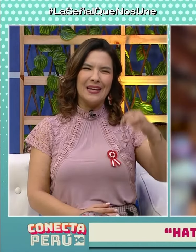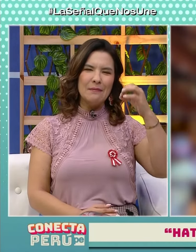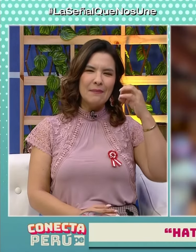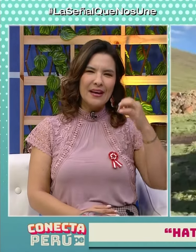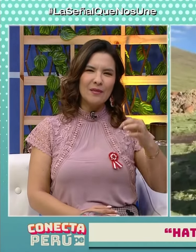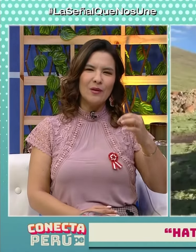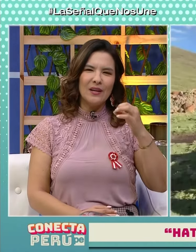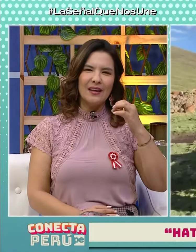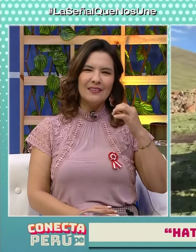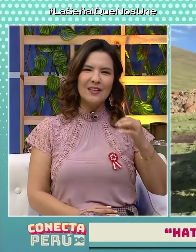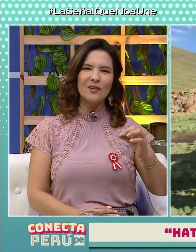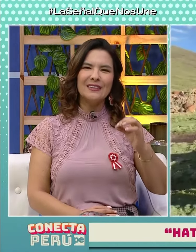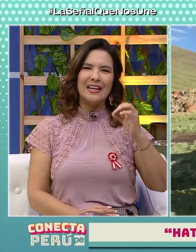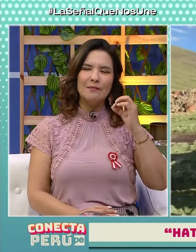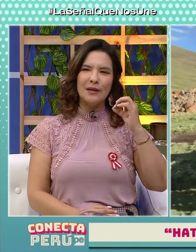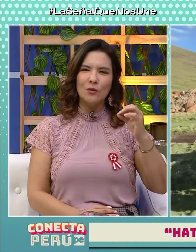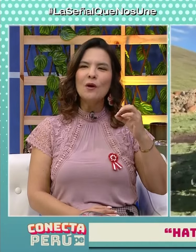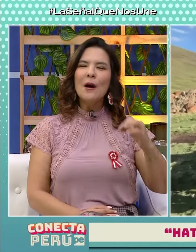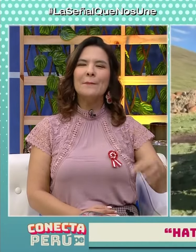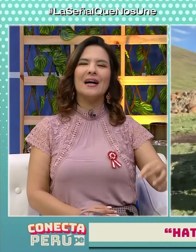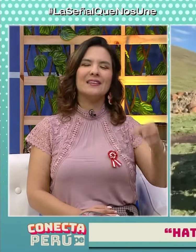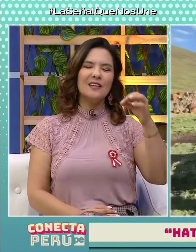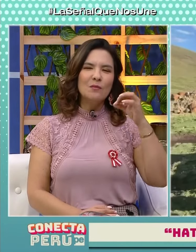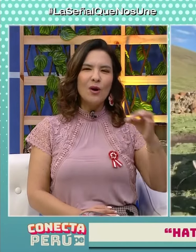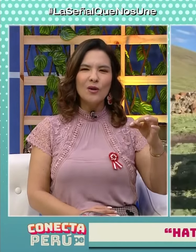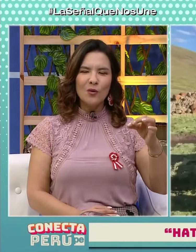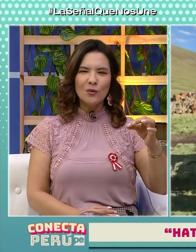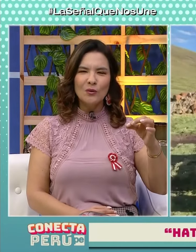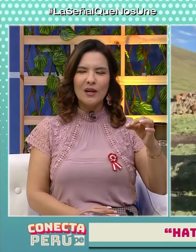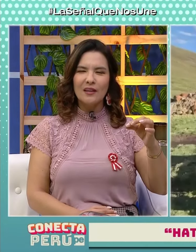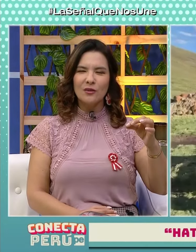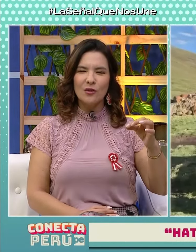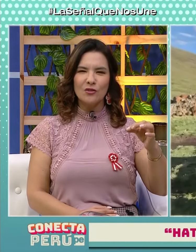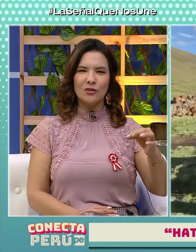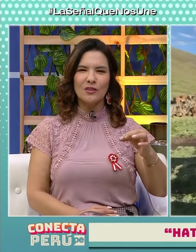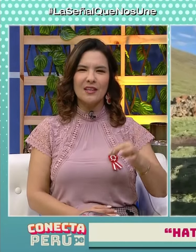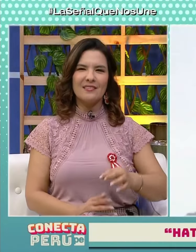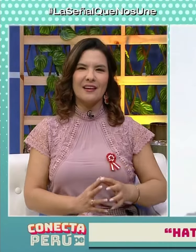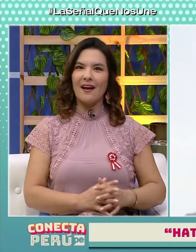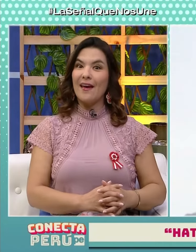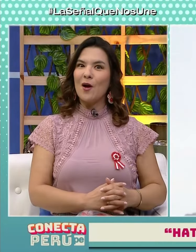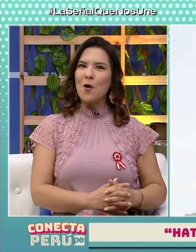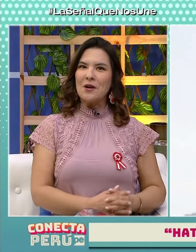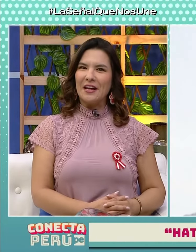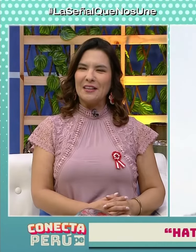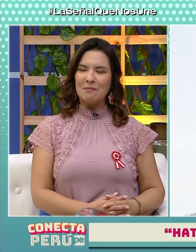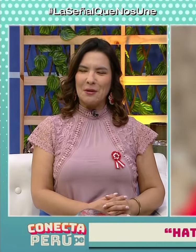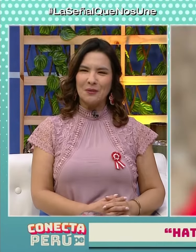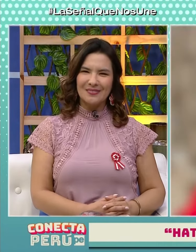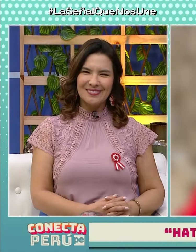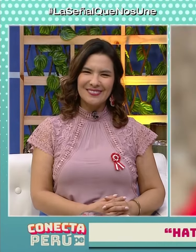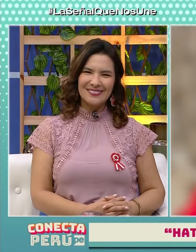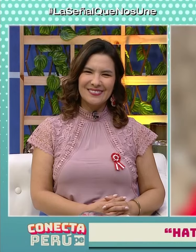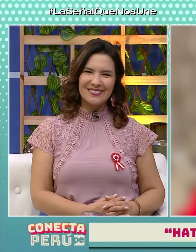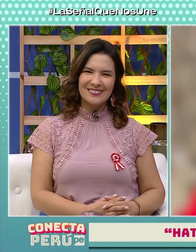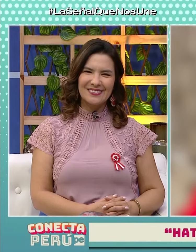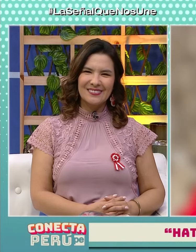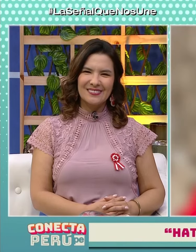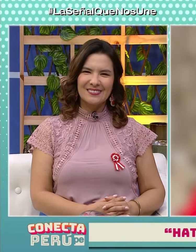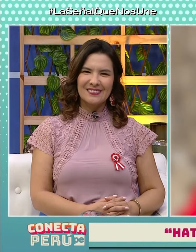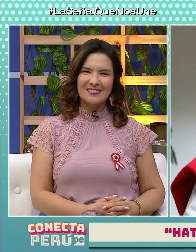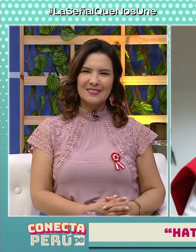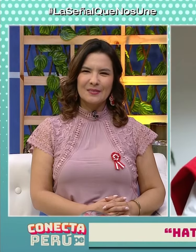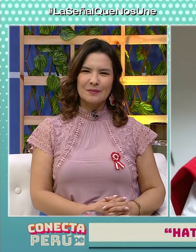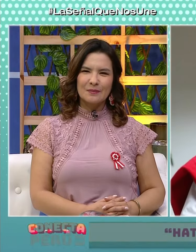Golares, primer violín andino del Perú, patrimonio cultural de todos nosotros, quien estará en Conecta Perú. Además,